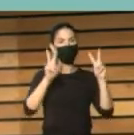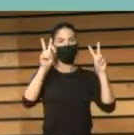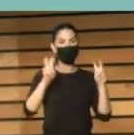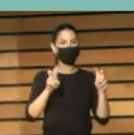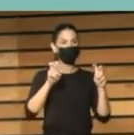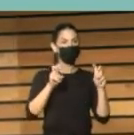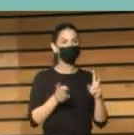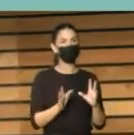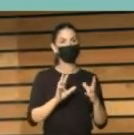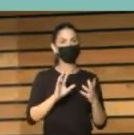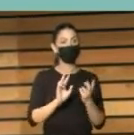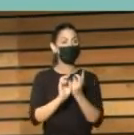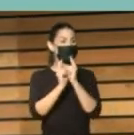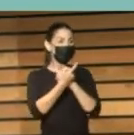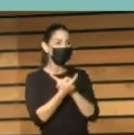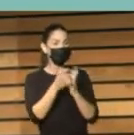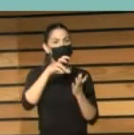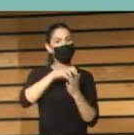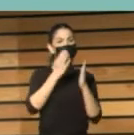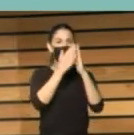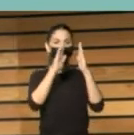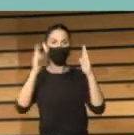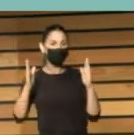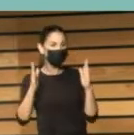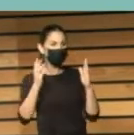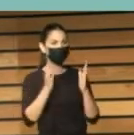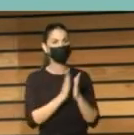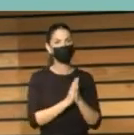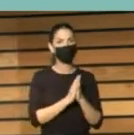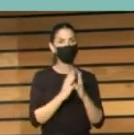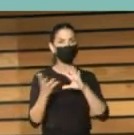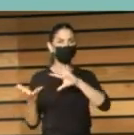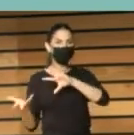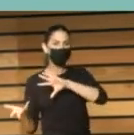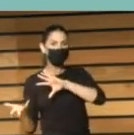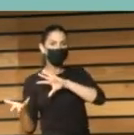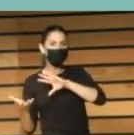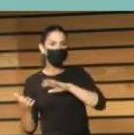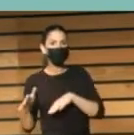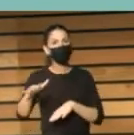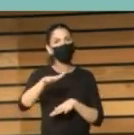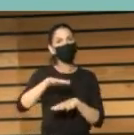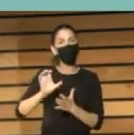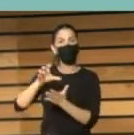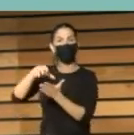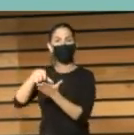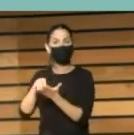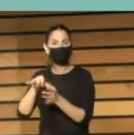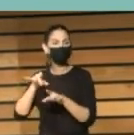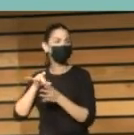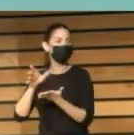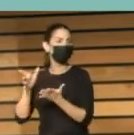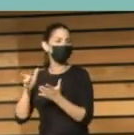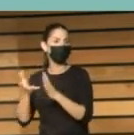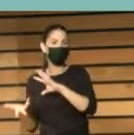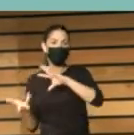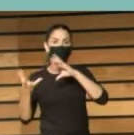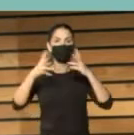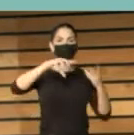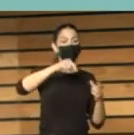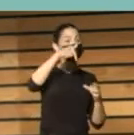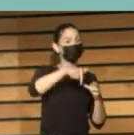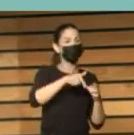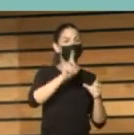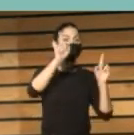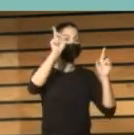paradigma en las bibliotecas, que cada vez pasan de ser lugares de prestación de servicios a ser lugares también de encuentro y